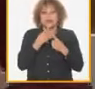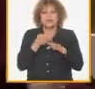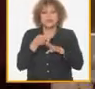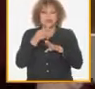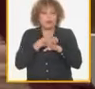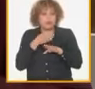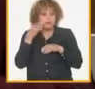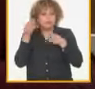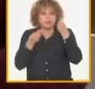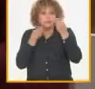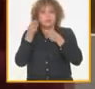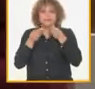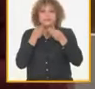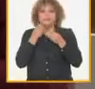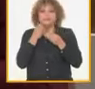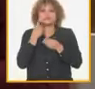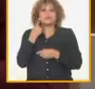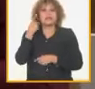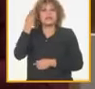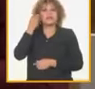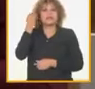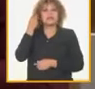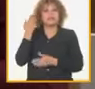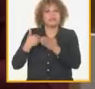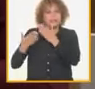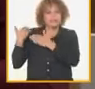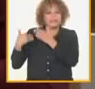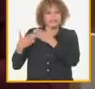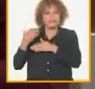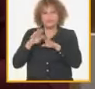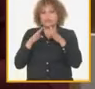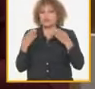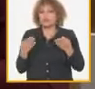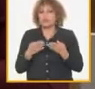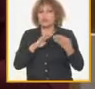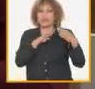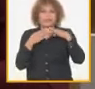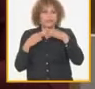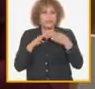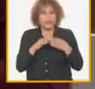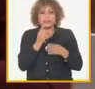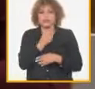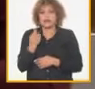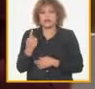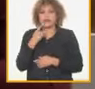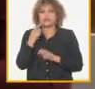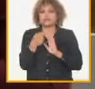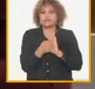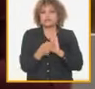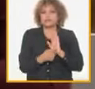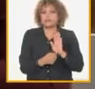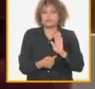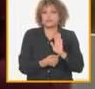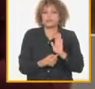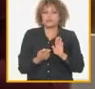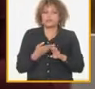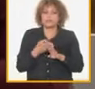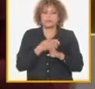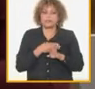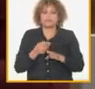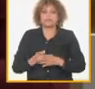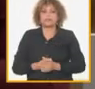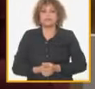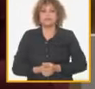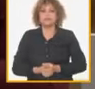prácticamente hacer un recorrido del debate de cada uno de los puntos que han formado